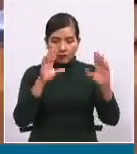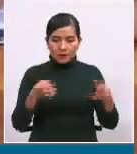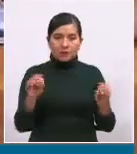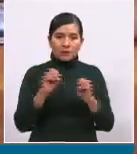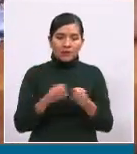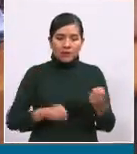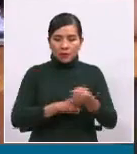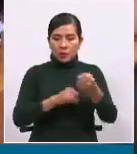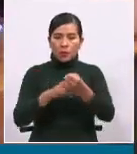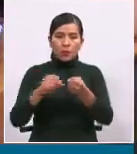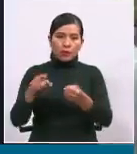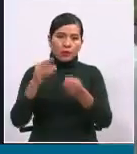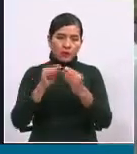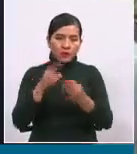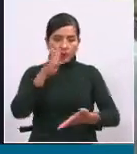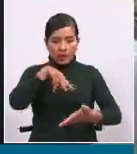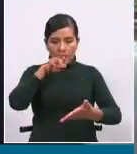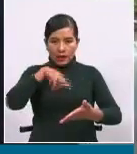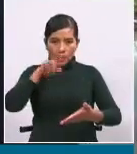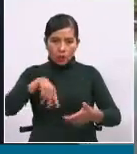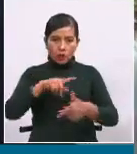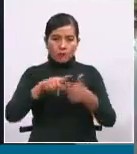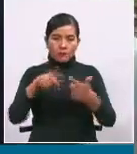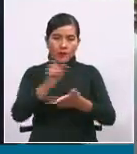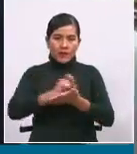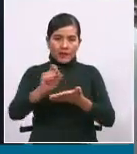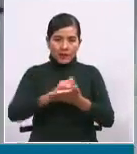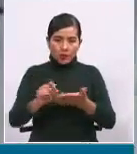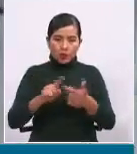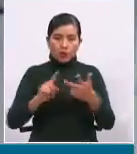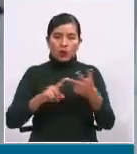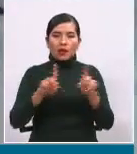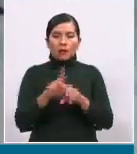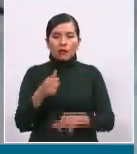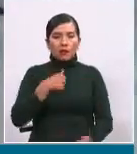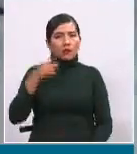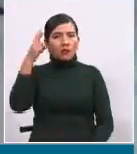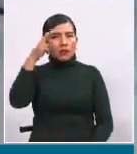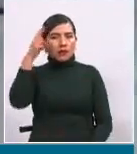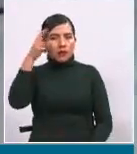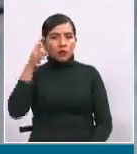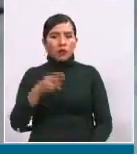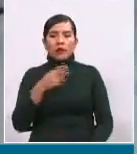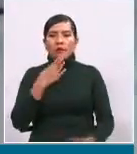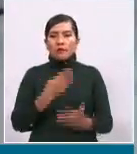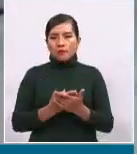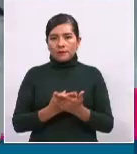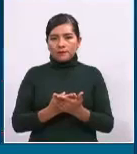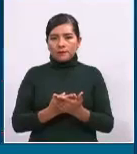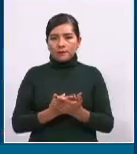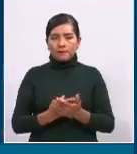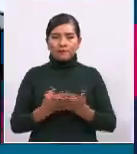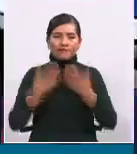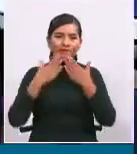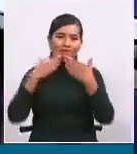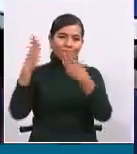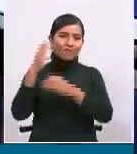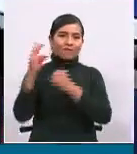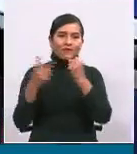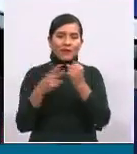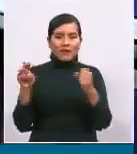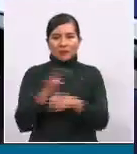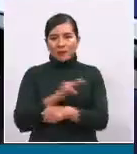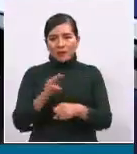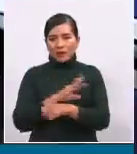dándole énfasis, por ejemplo, en la lectura, en la escritura, como también en el razonamiento lógico. Bien, viceministro de Educación Regular